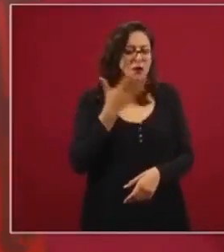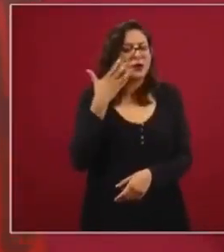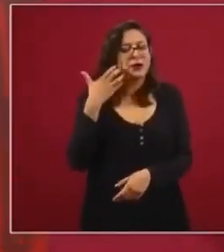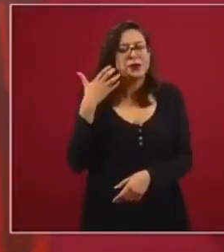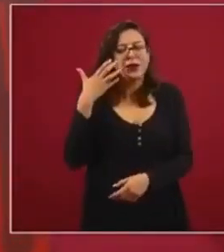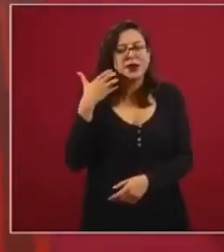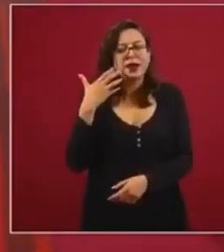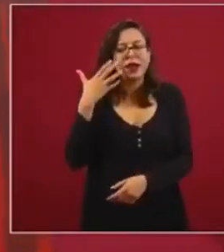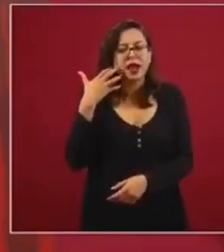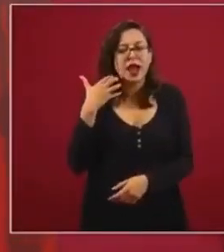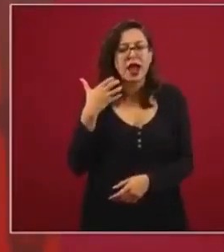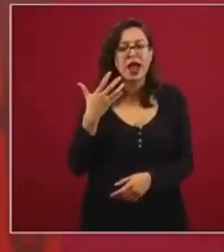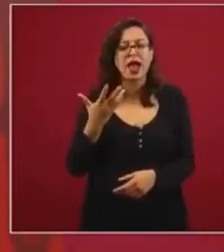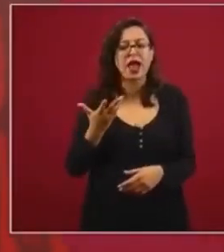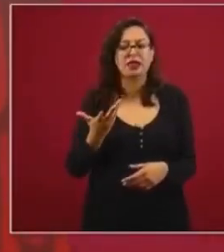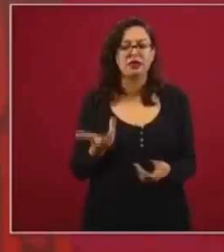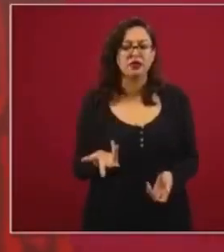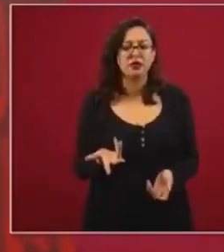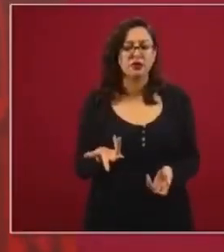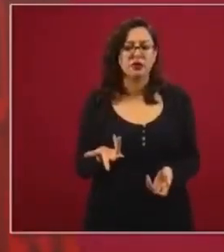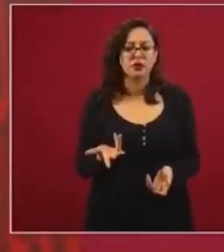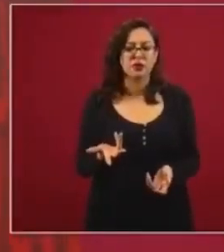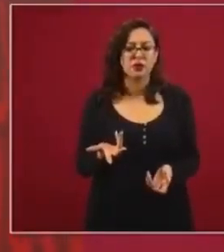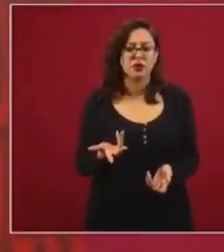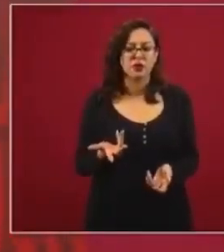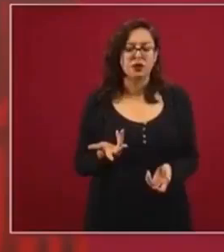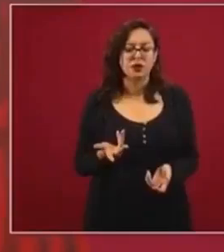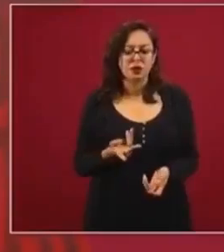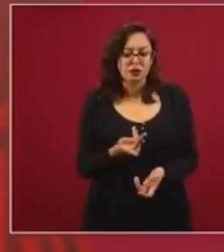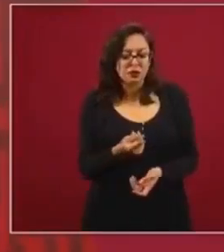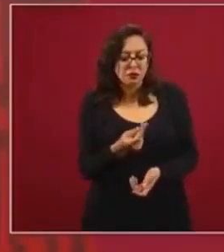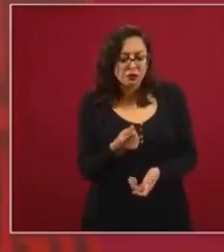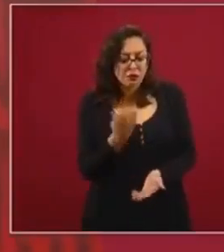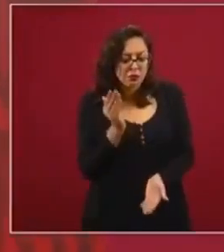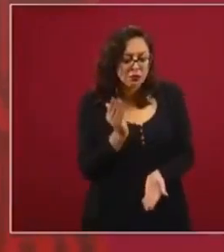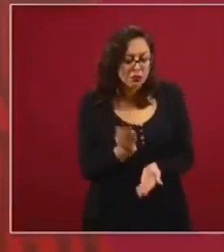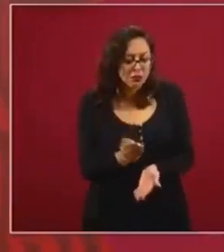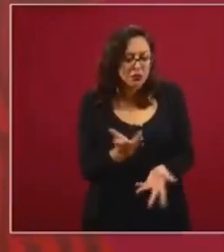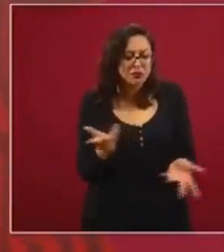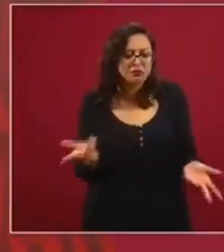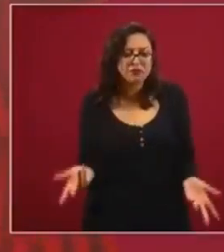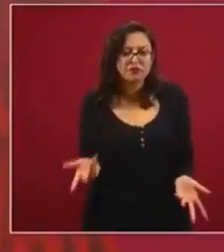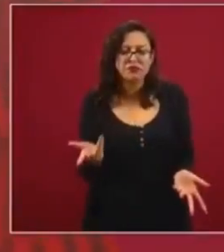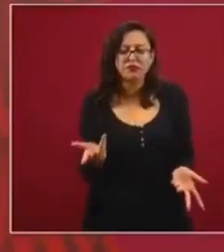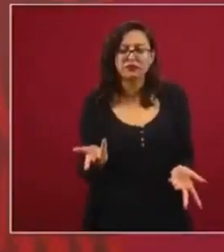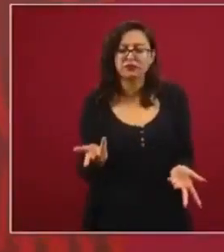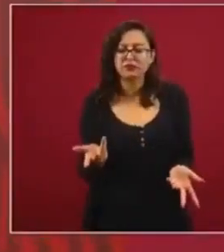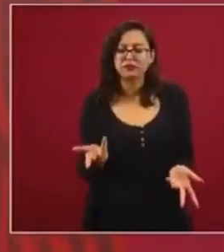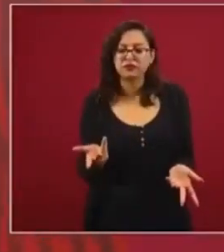gatito, un perrito tan